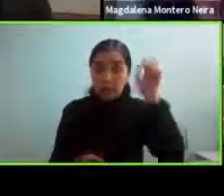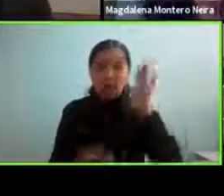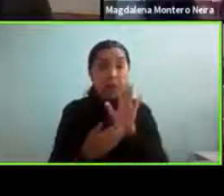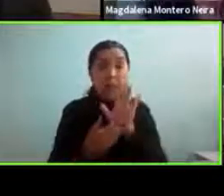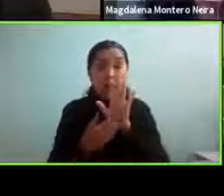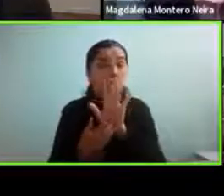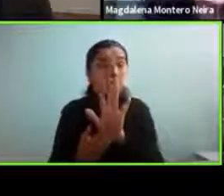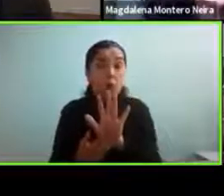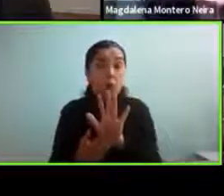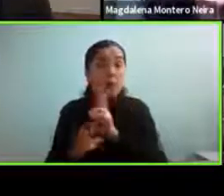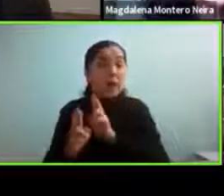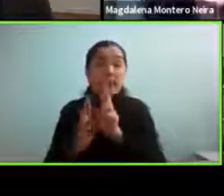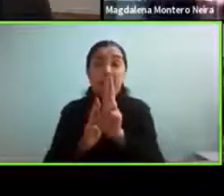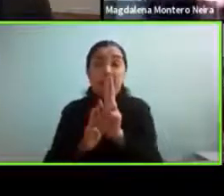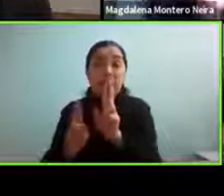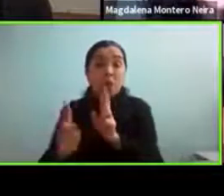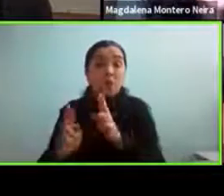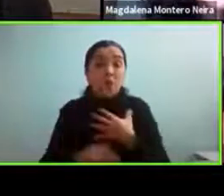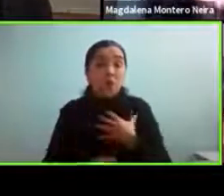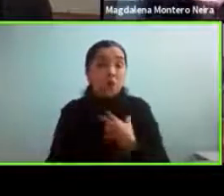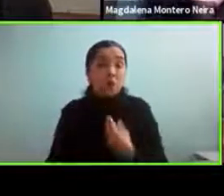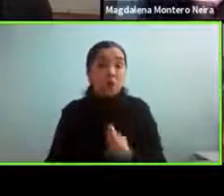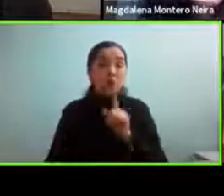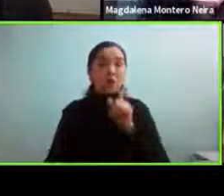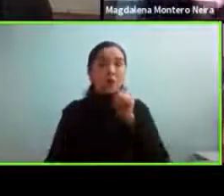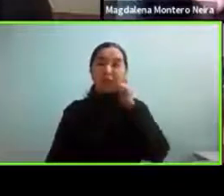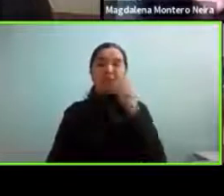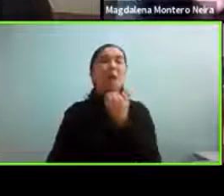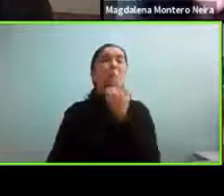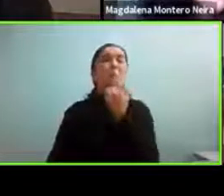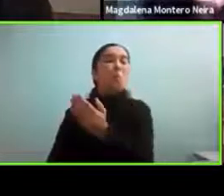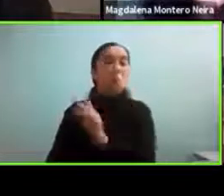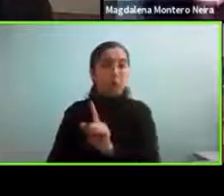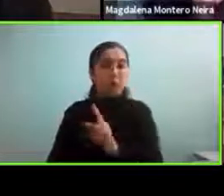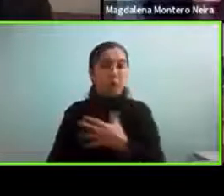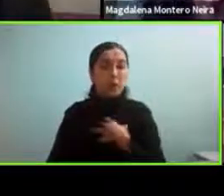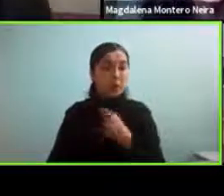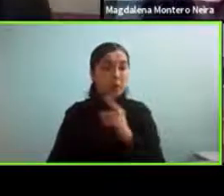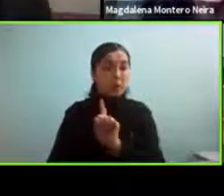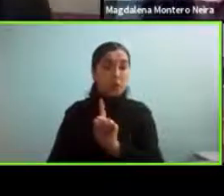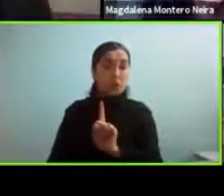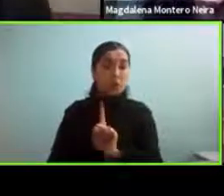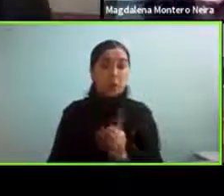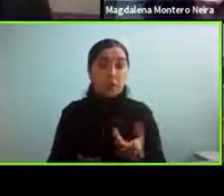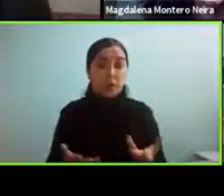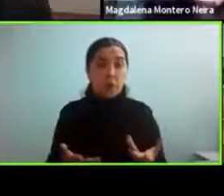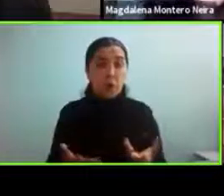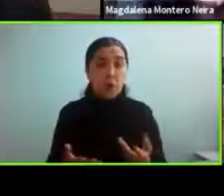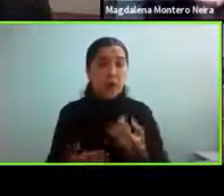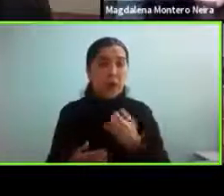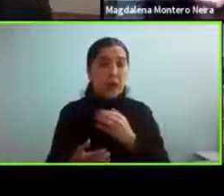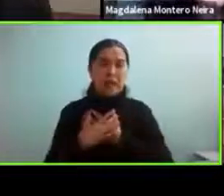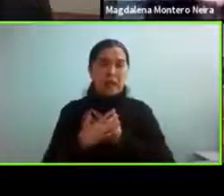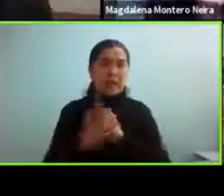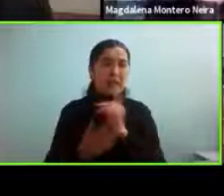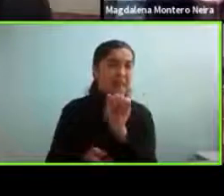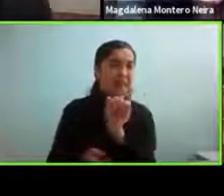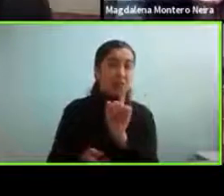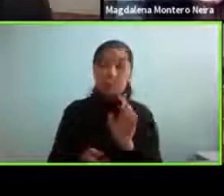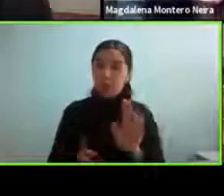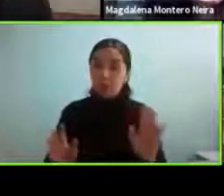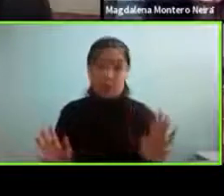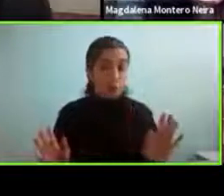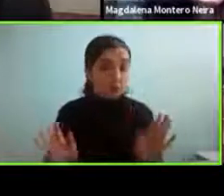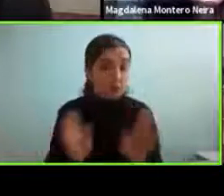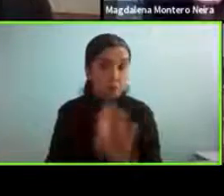relación con sus hijos que no quiere decir que no les importe o que no los quieran sino que en realidad entra un